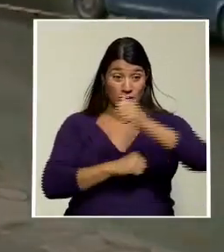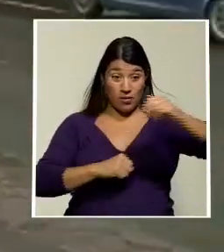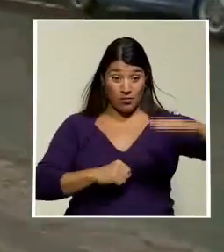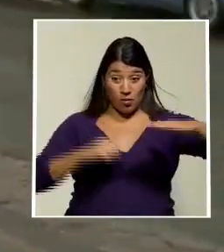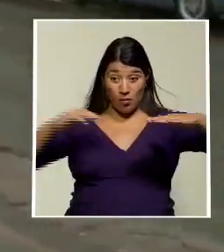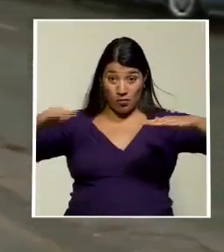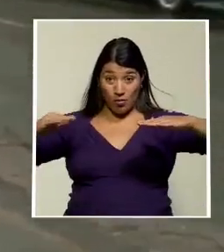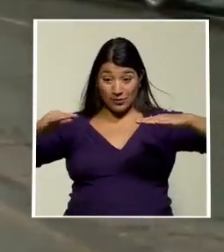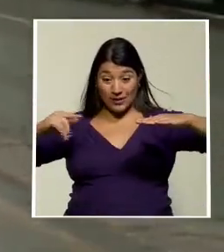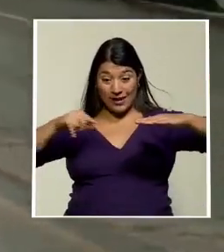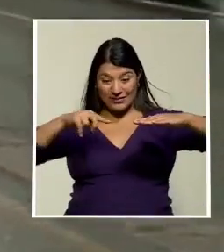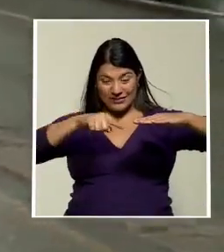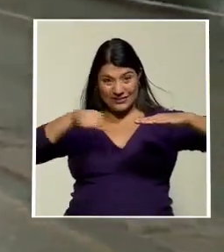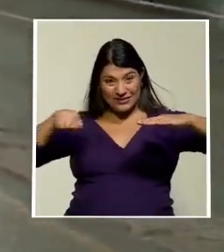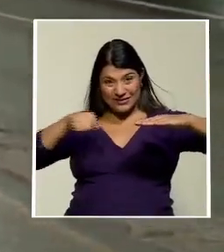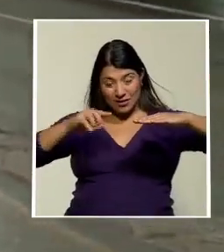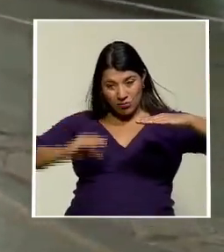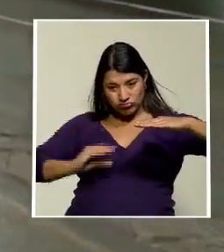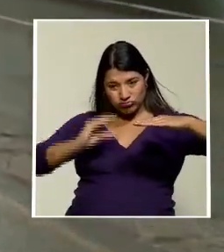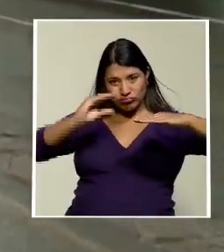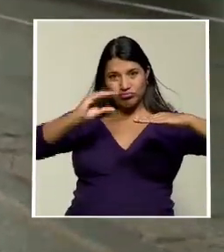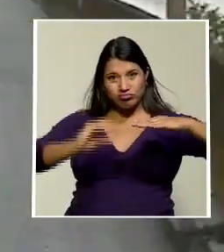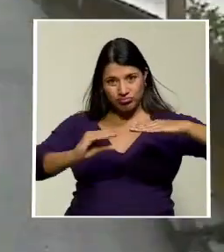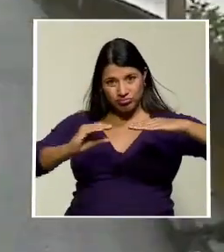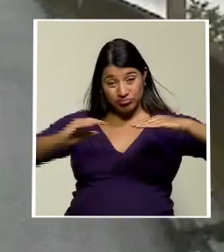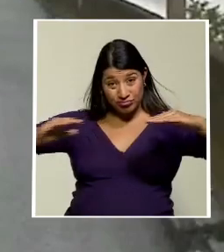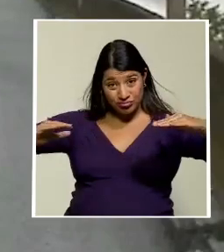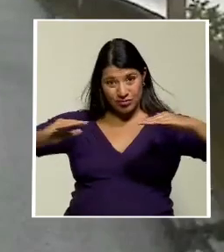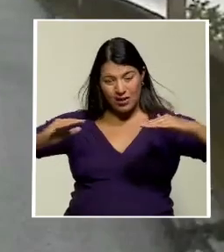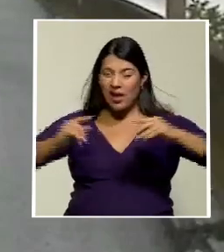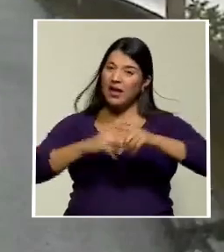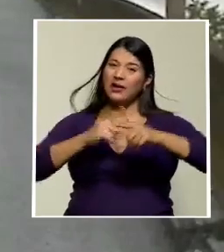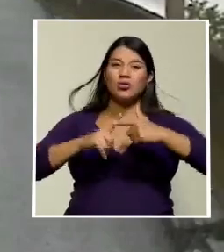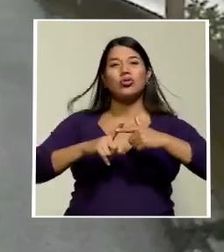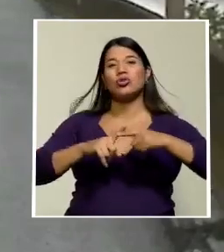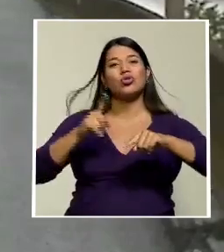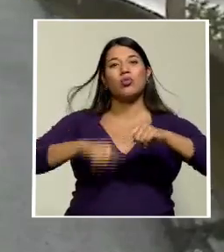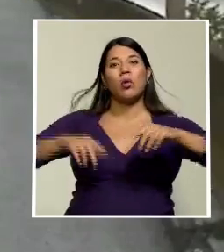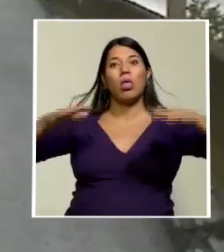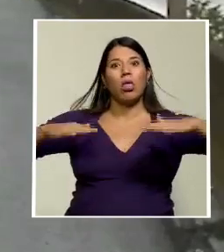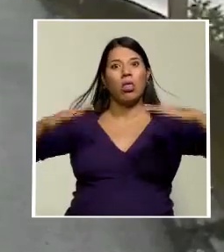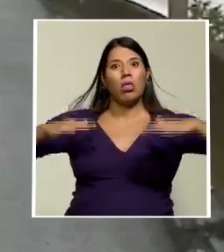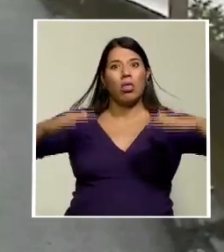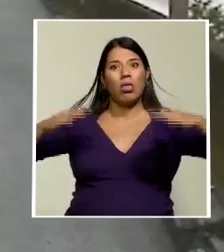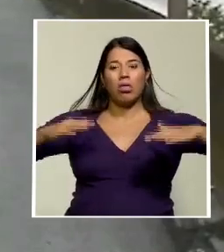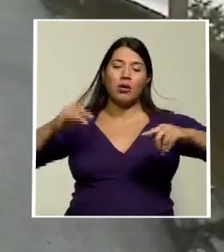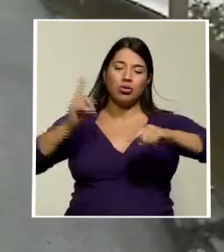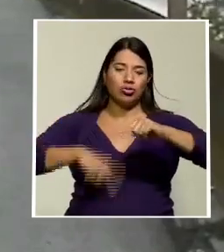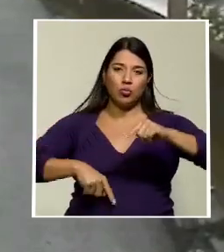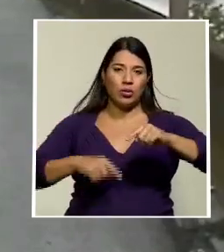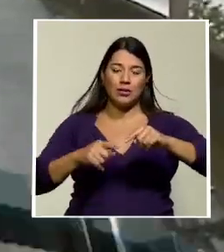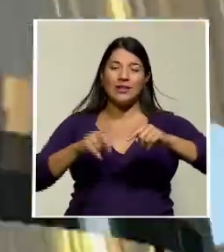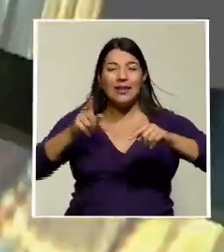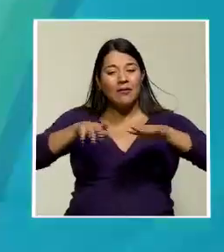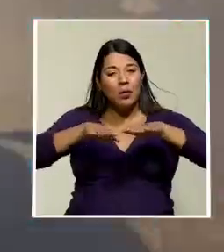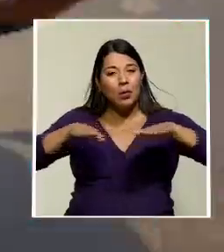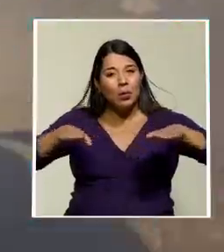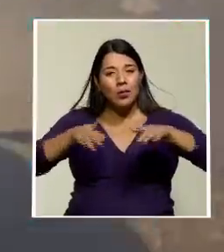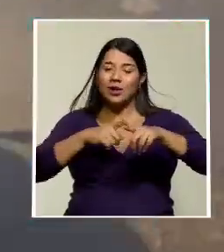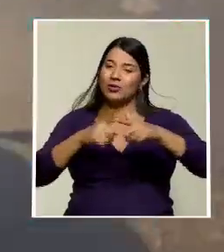2. Para dicha construcción se requiere desde el punto de vista estructural que no se generen vibraciones causadas por el tránsito de vehículos.